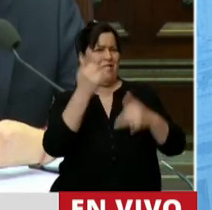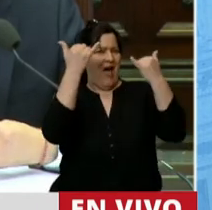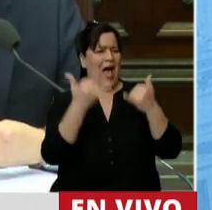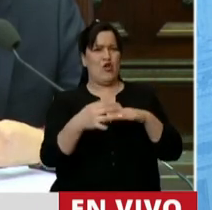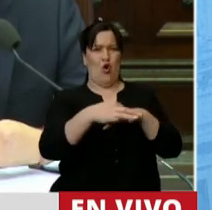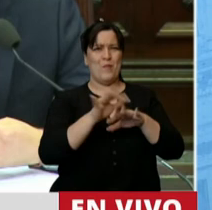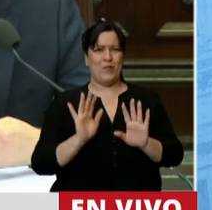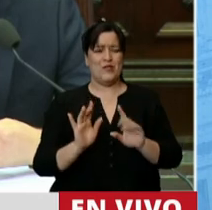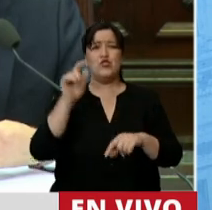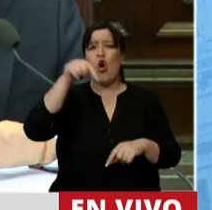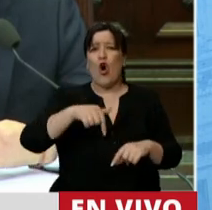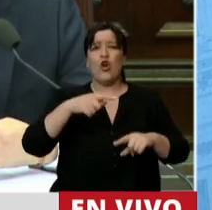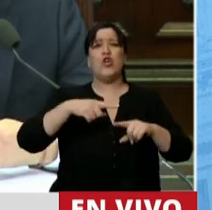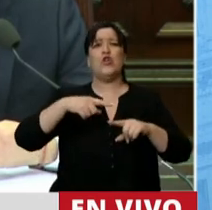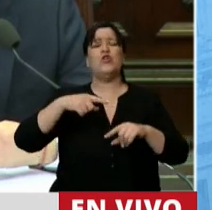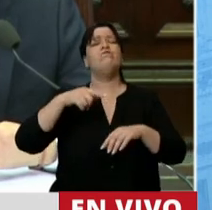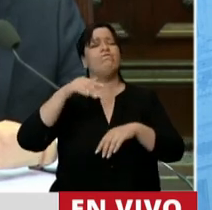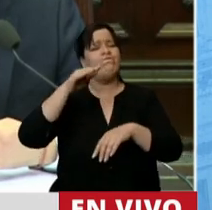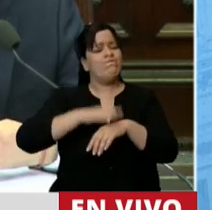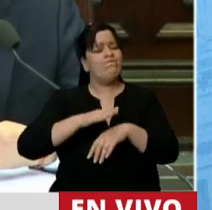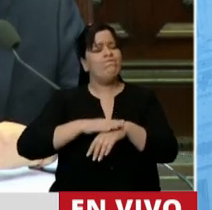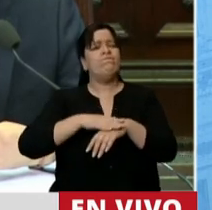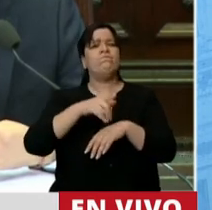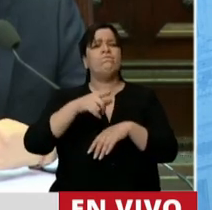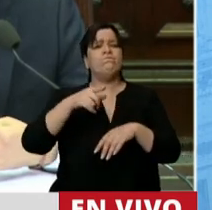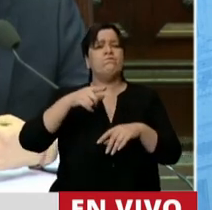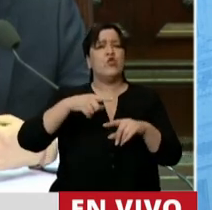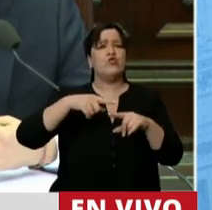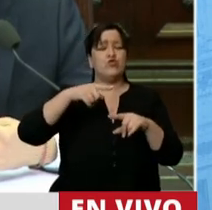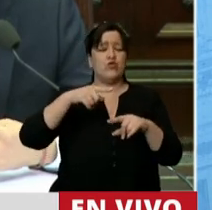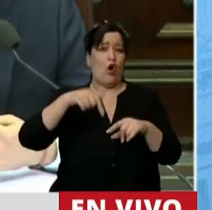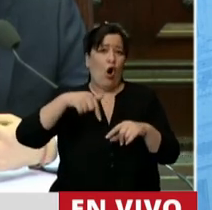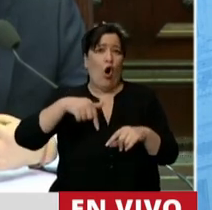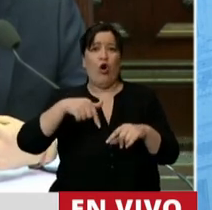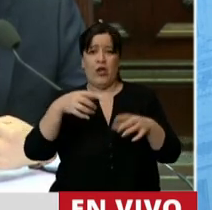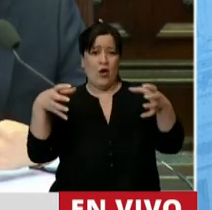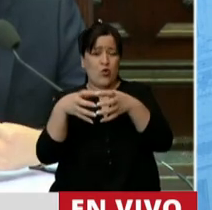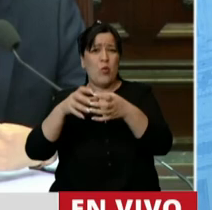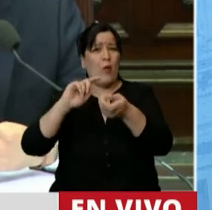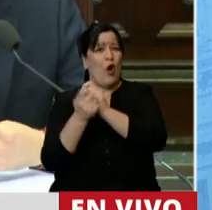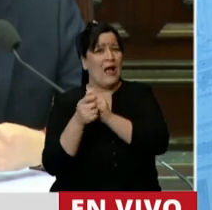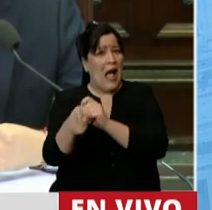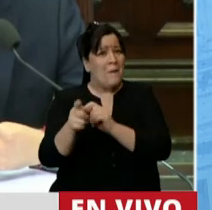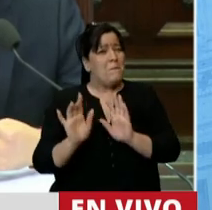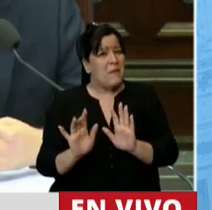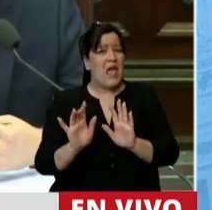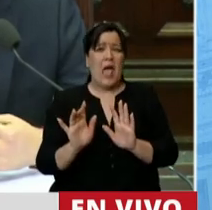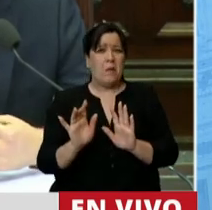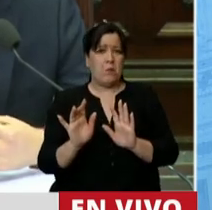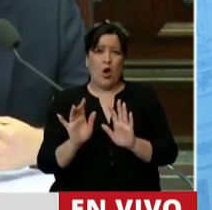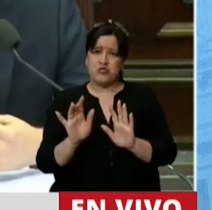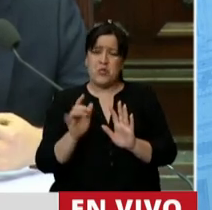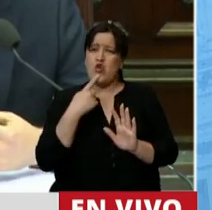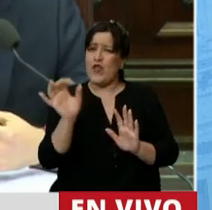día ningún dirigente de la oposición, ningún dirigente de Cambiemos ha destacado lo que nos reconocen en el mundo